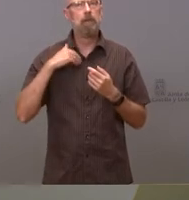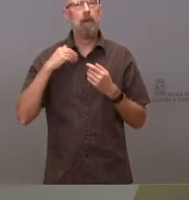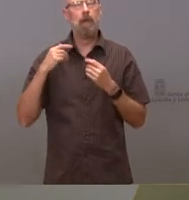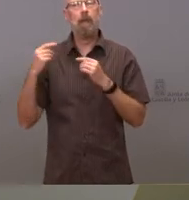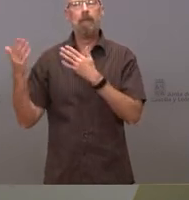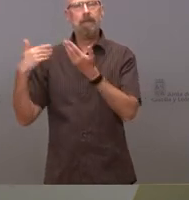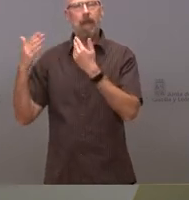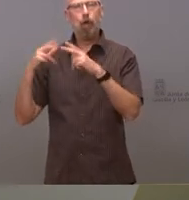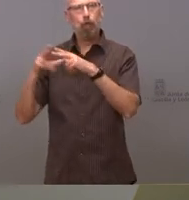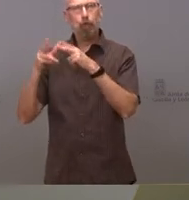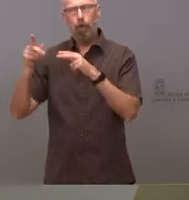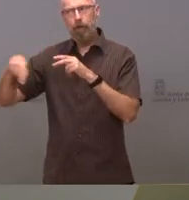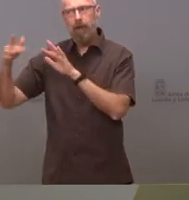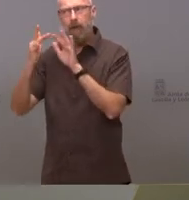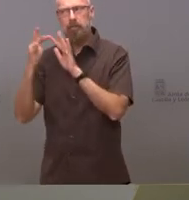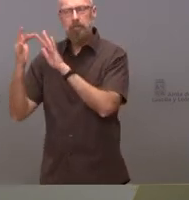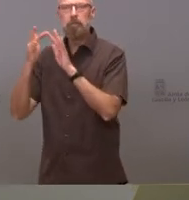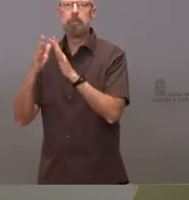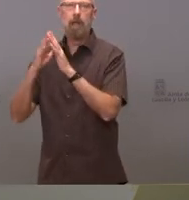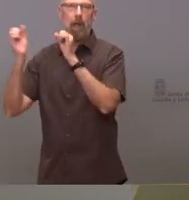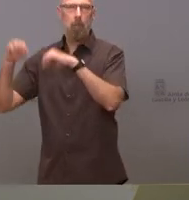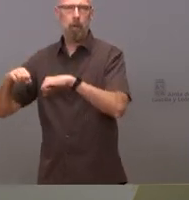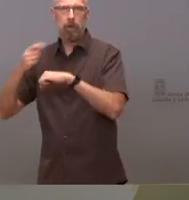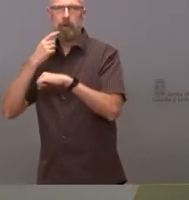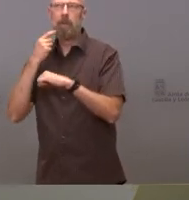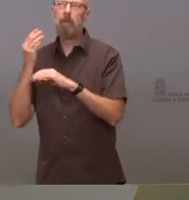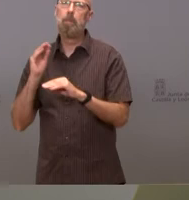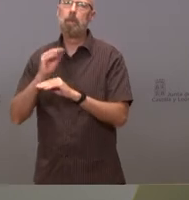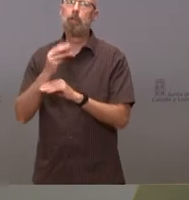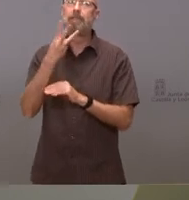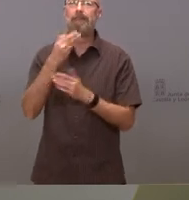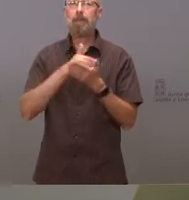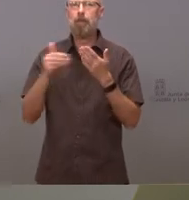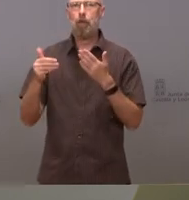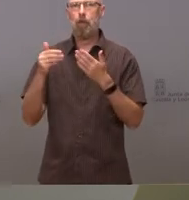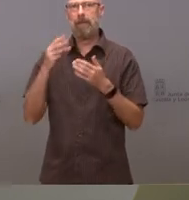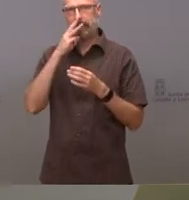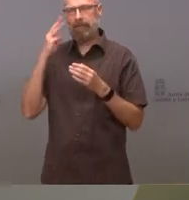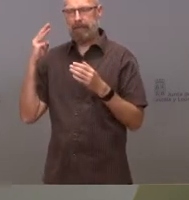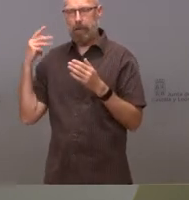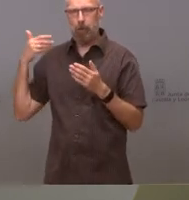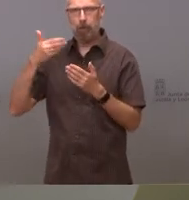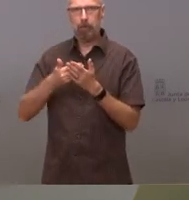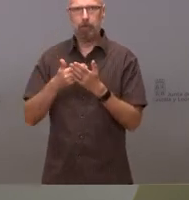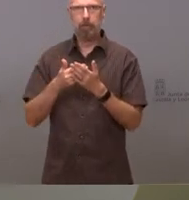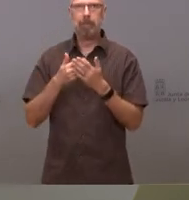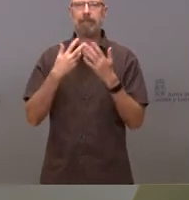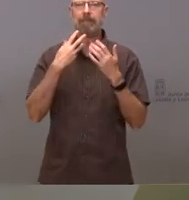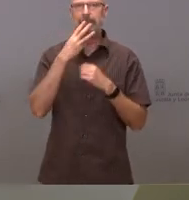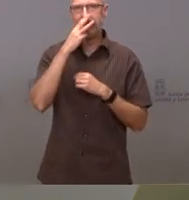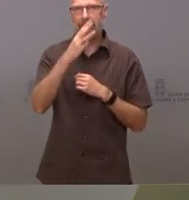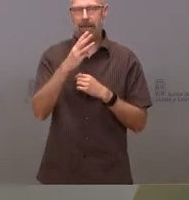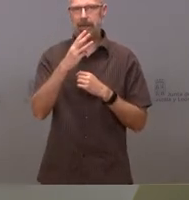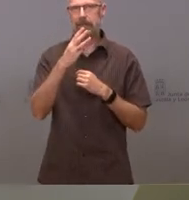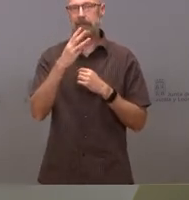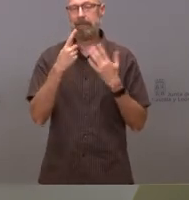social donde ha supuesto una inversión únicamente de inversión de tres millones en los últimos tres años cada año consolidados tres, seis, nueve y